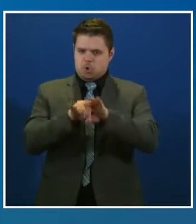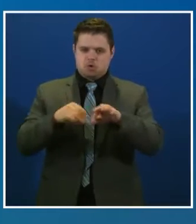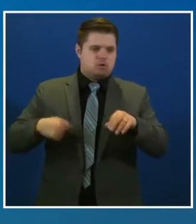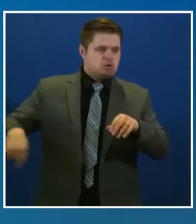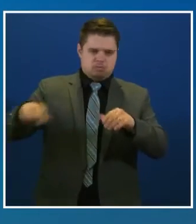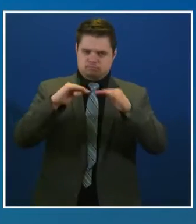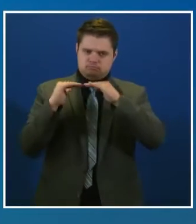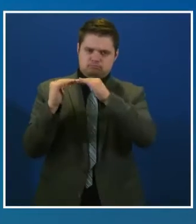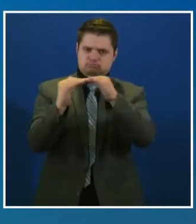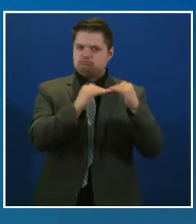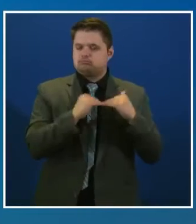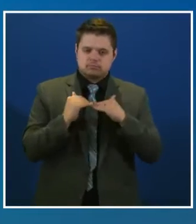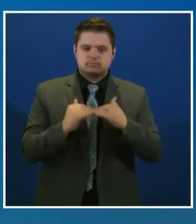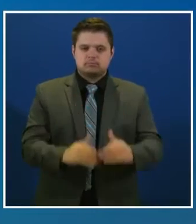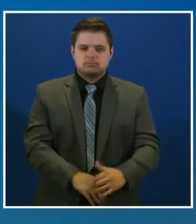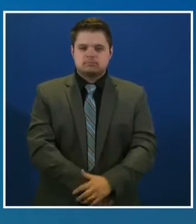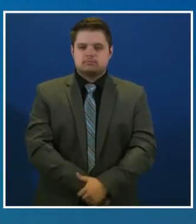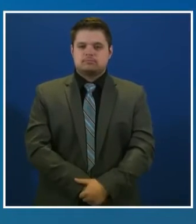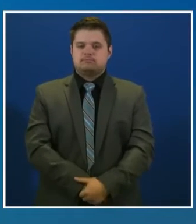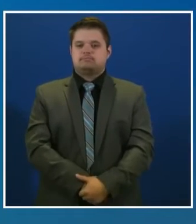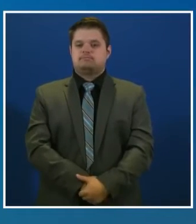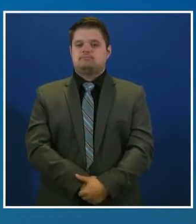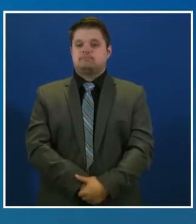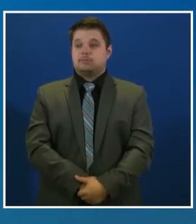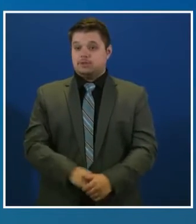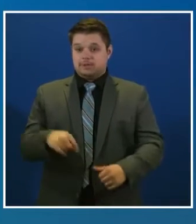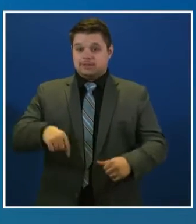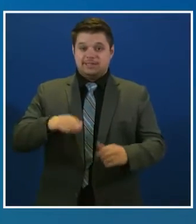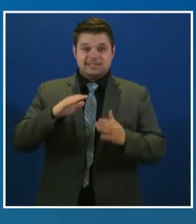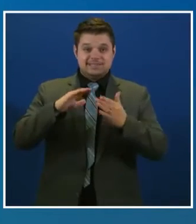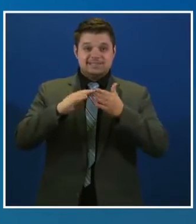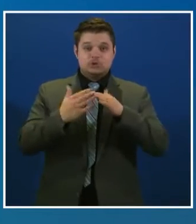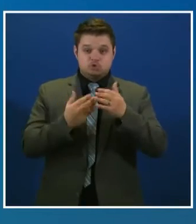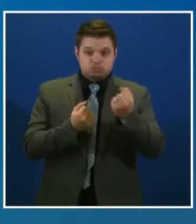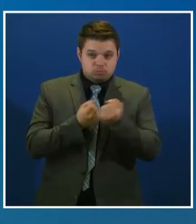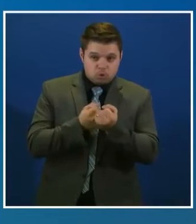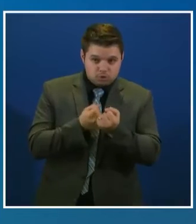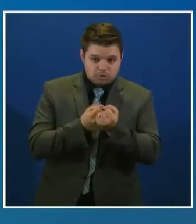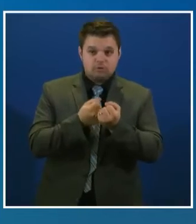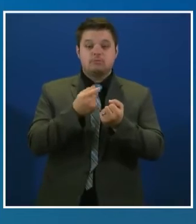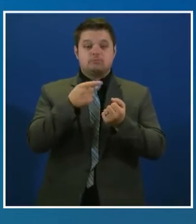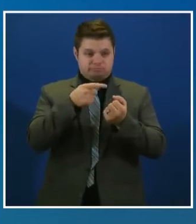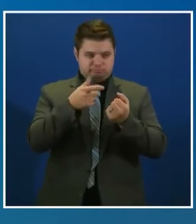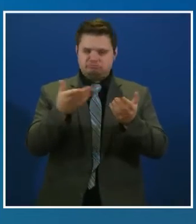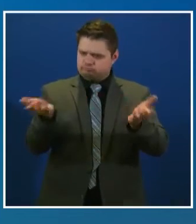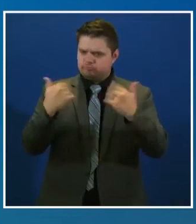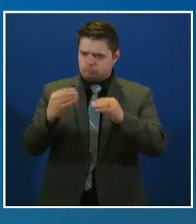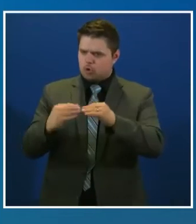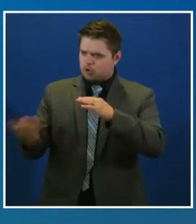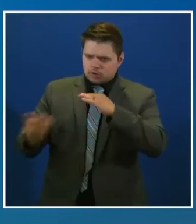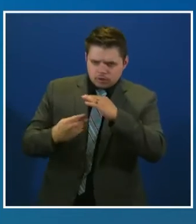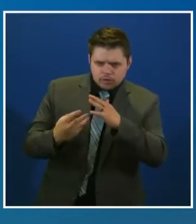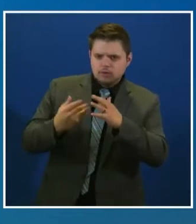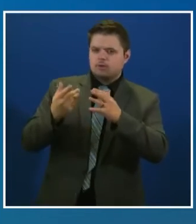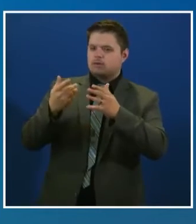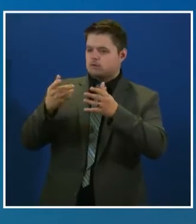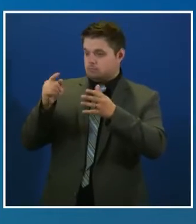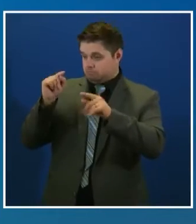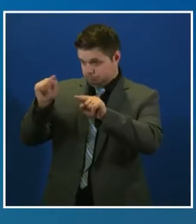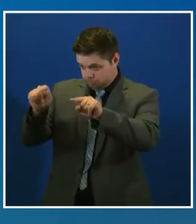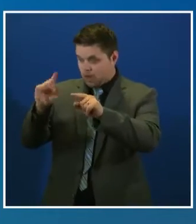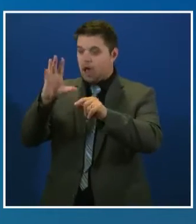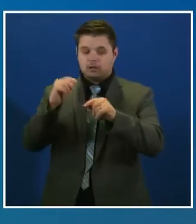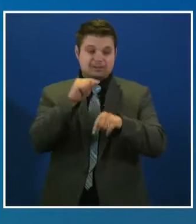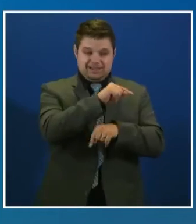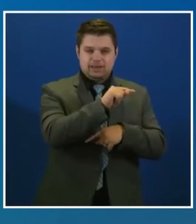Esta ciudad apoya al sitio de vacunación proporcionando acceso al Tower Mall y ayudando al personal con sus necesidades